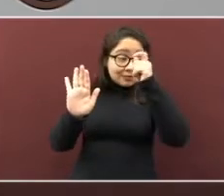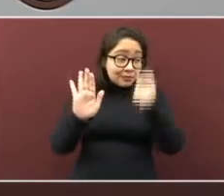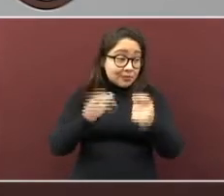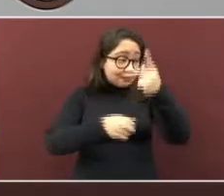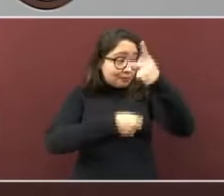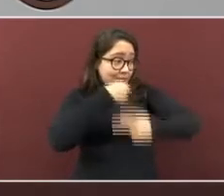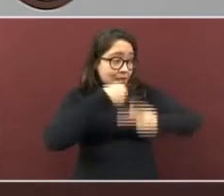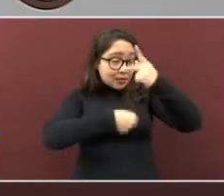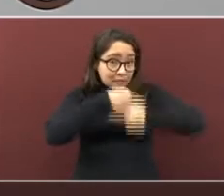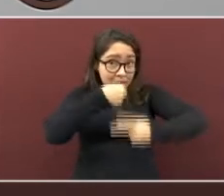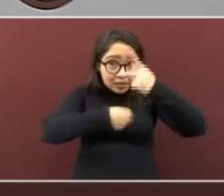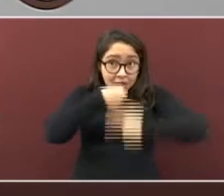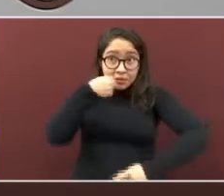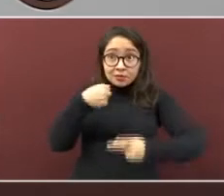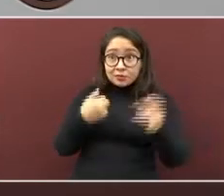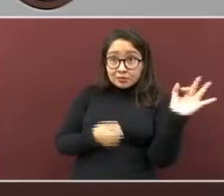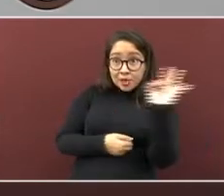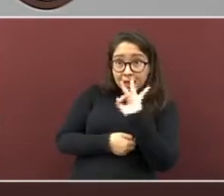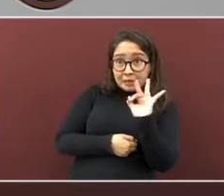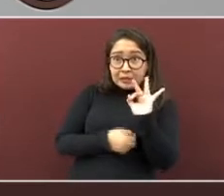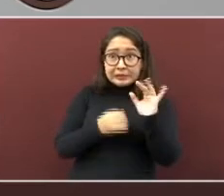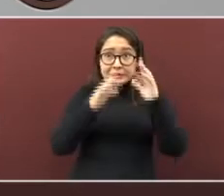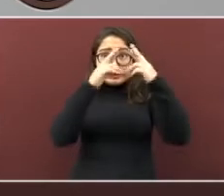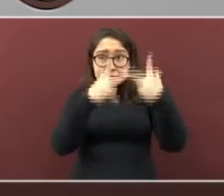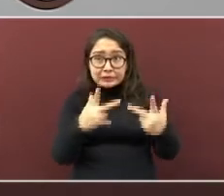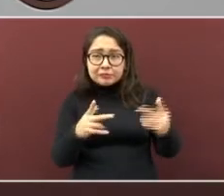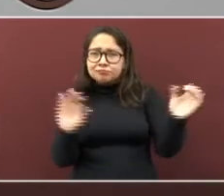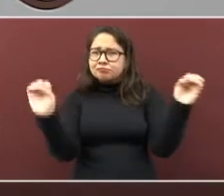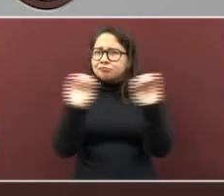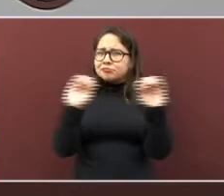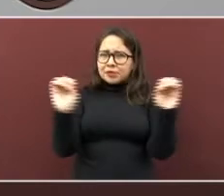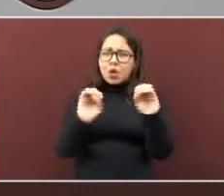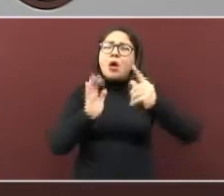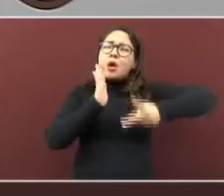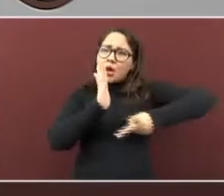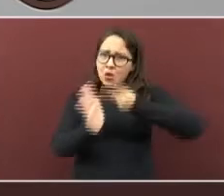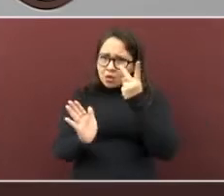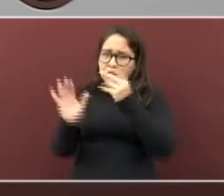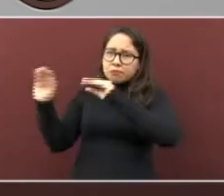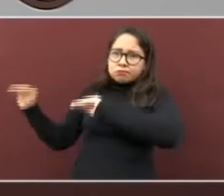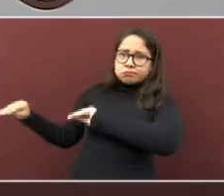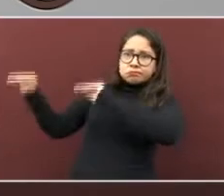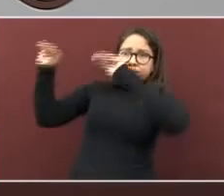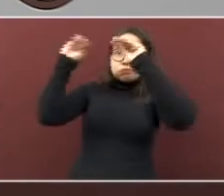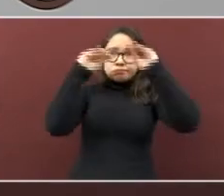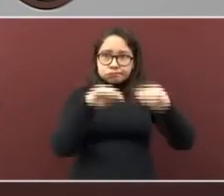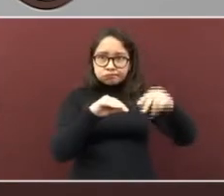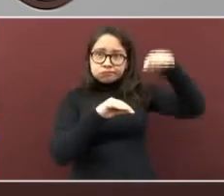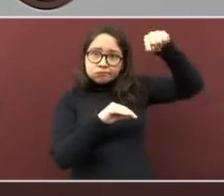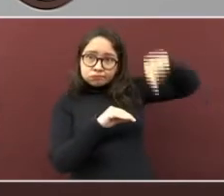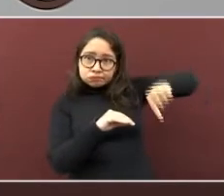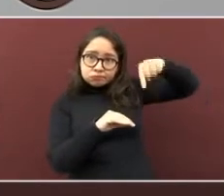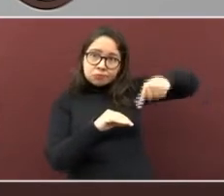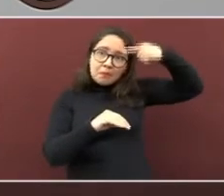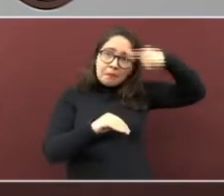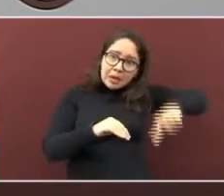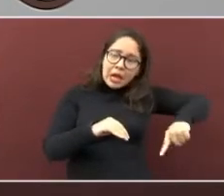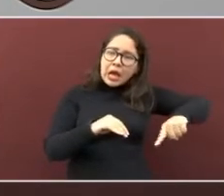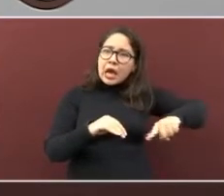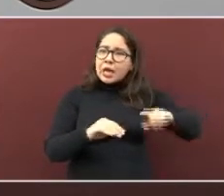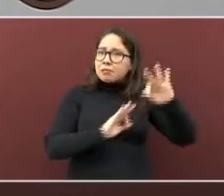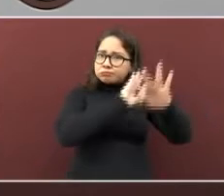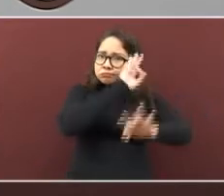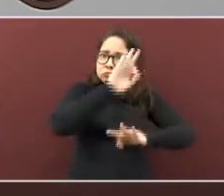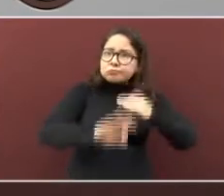riesgo, ningún riesgo, por lo que se ha vuelto a ocupar dichas instalaciones para la